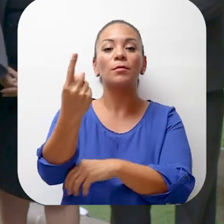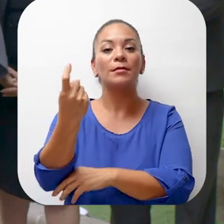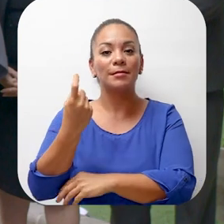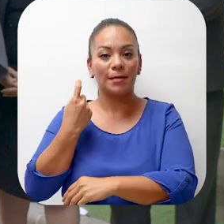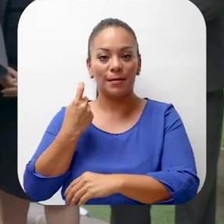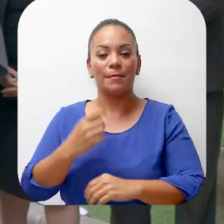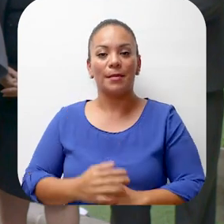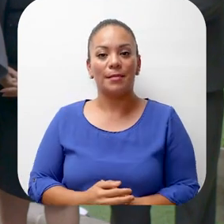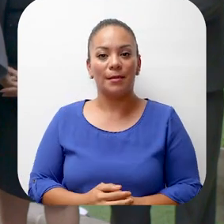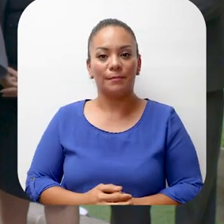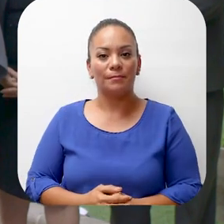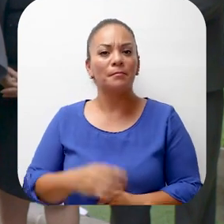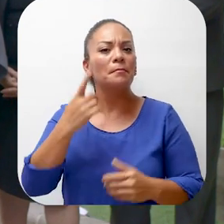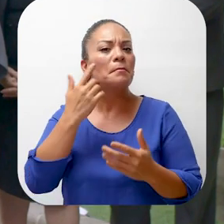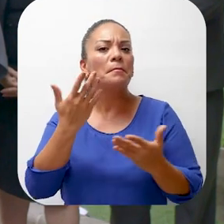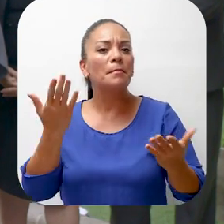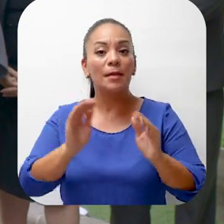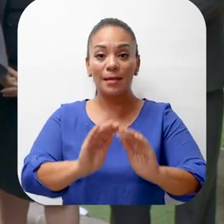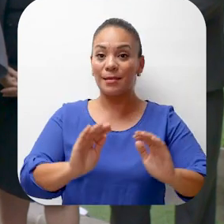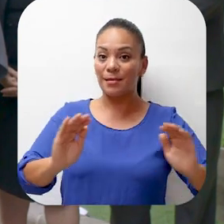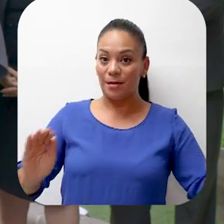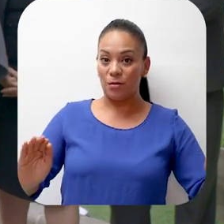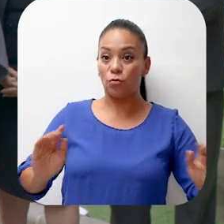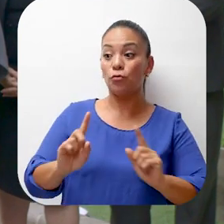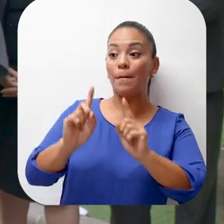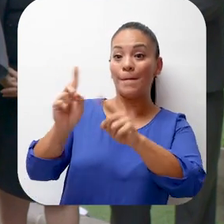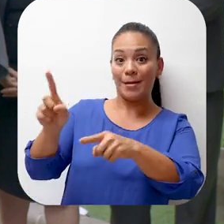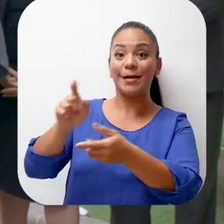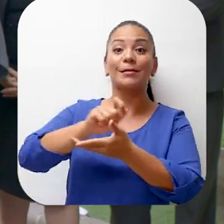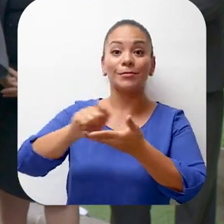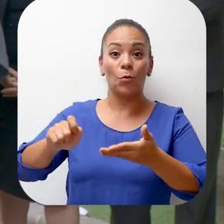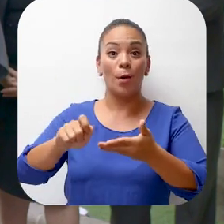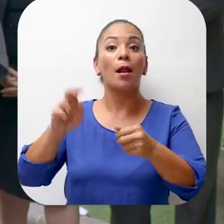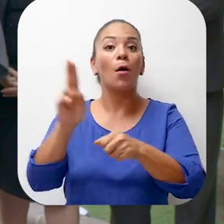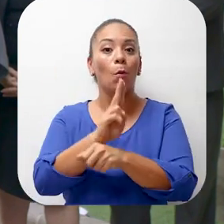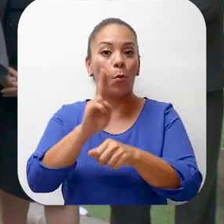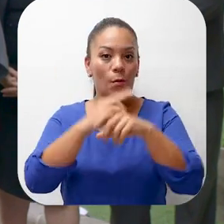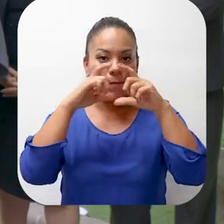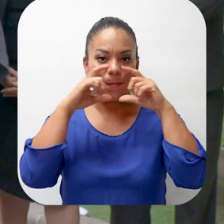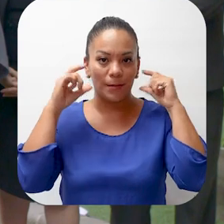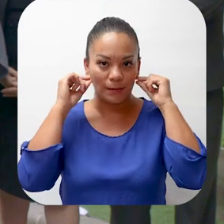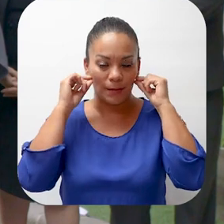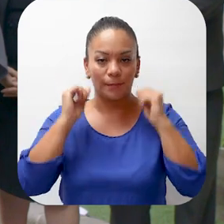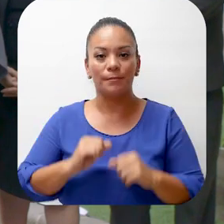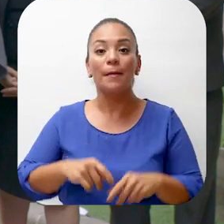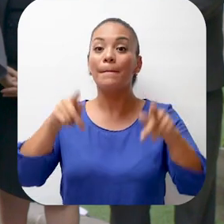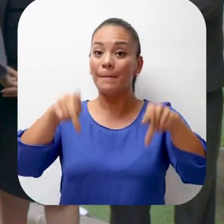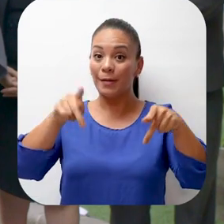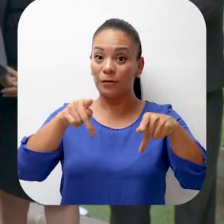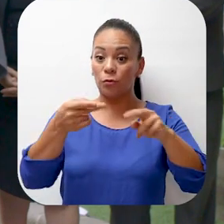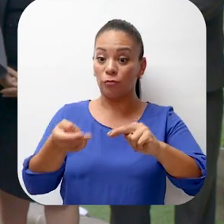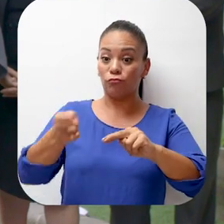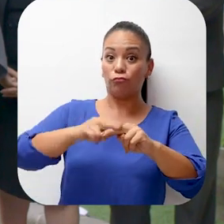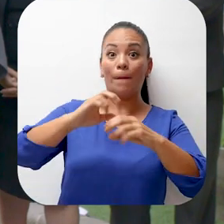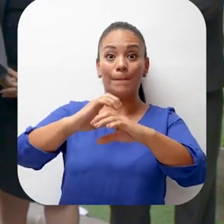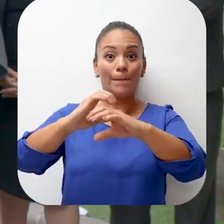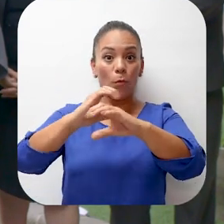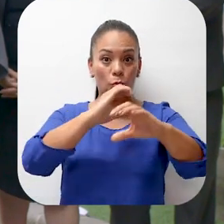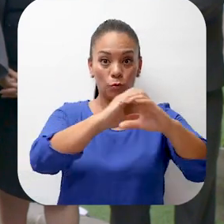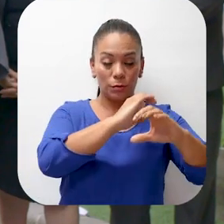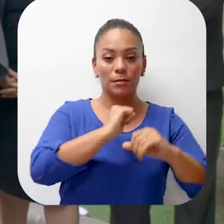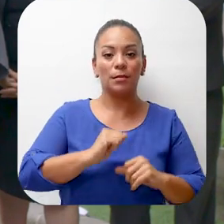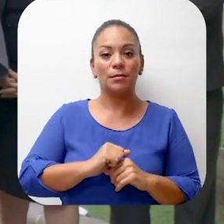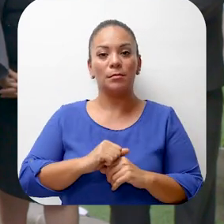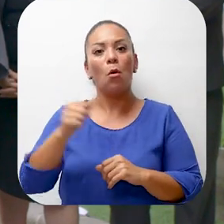Ministerio de Salud recientemente para que los niños vayan a la escuela con máscara y que las personas que viajan en